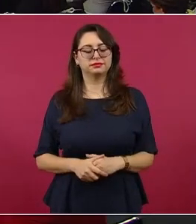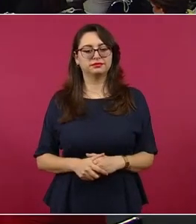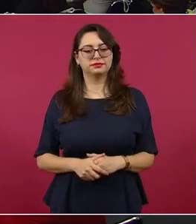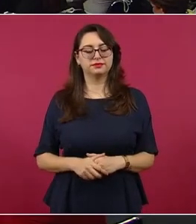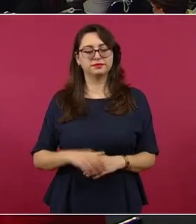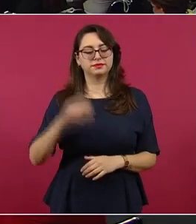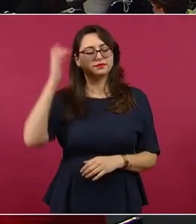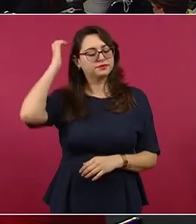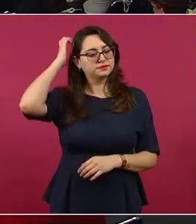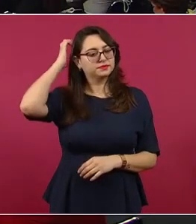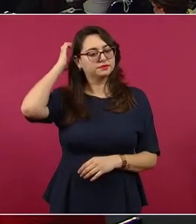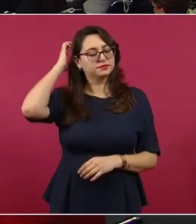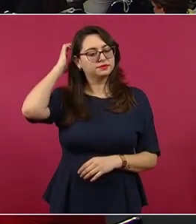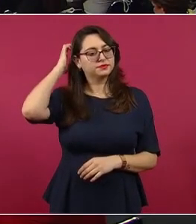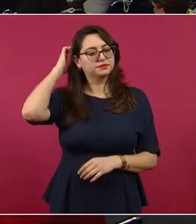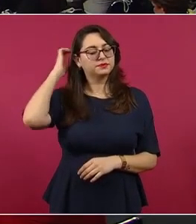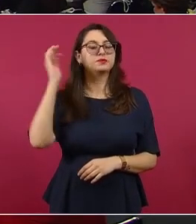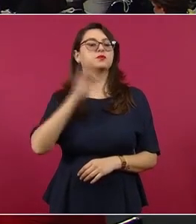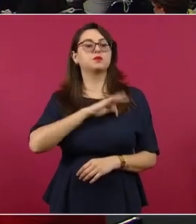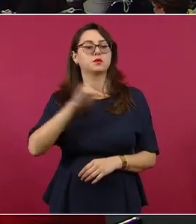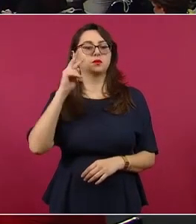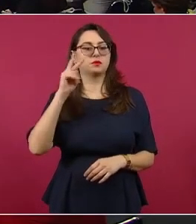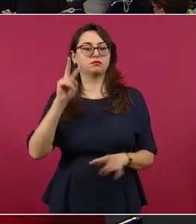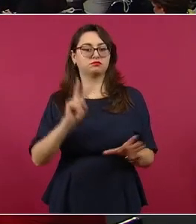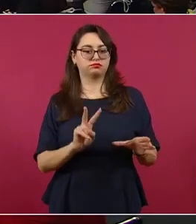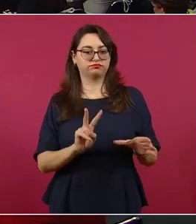Ah, bueno, aquí se ve mejor.